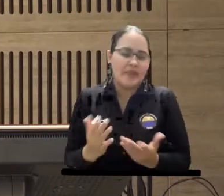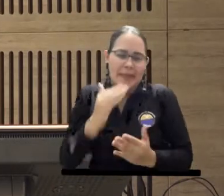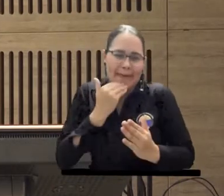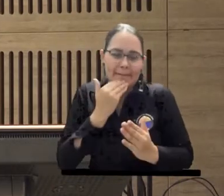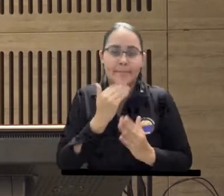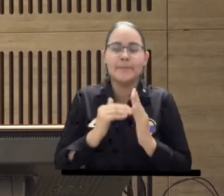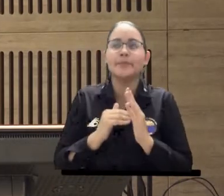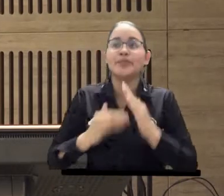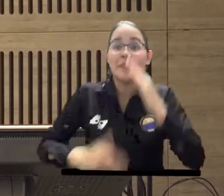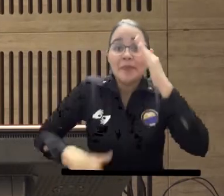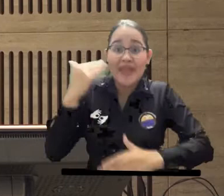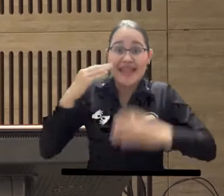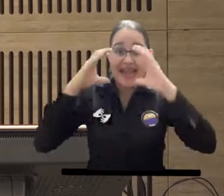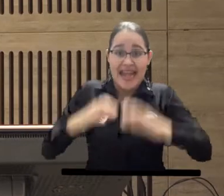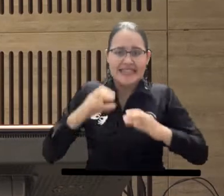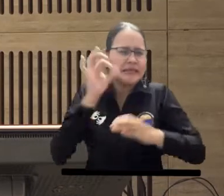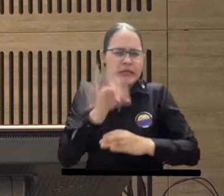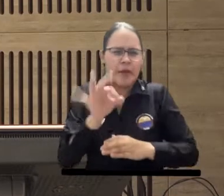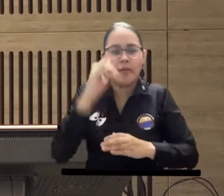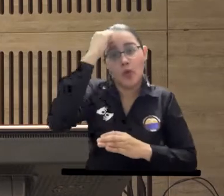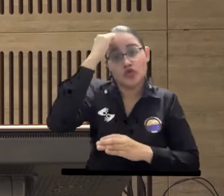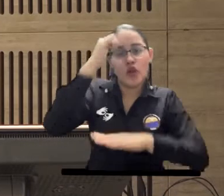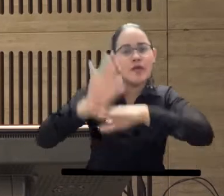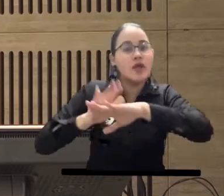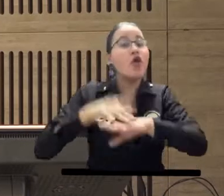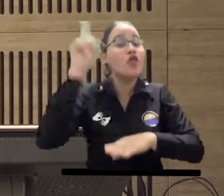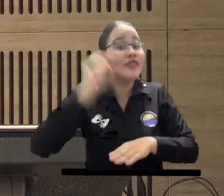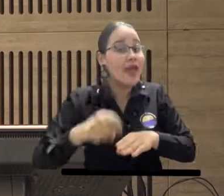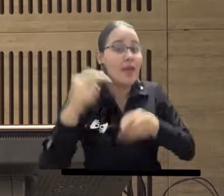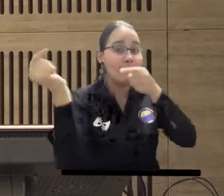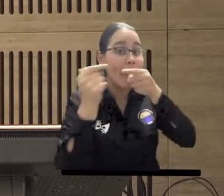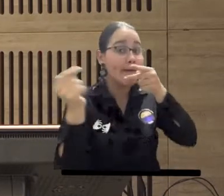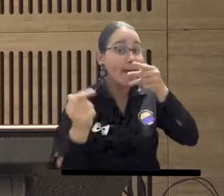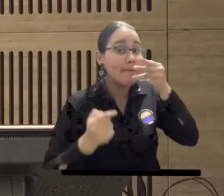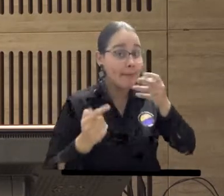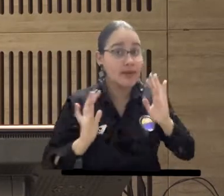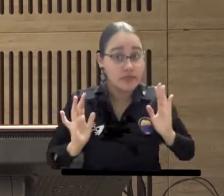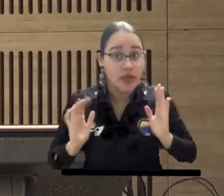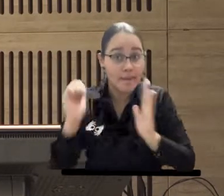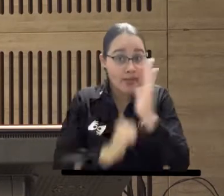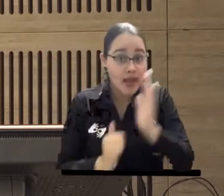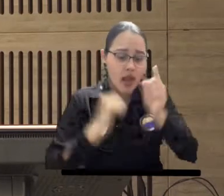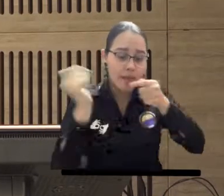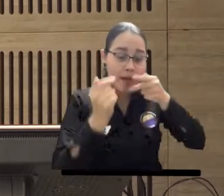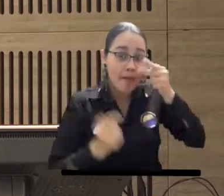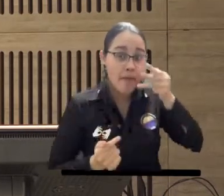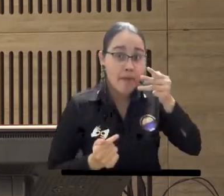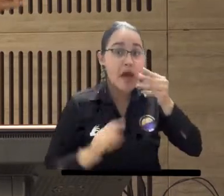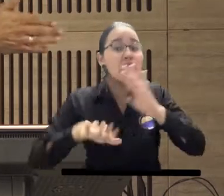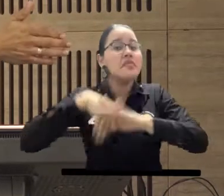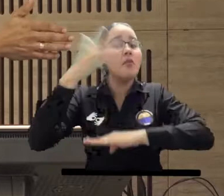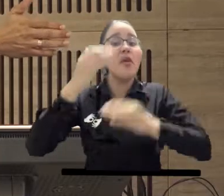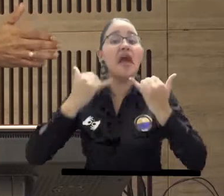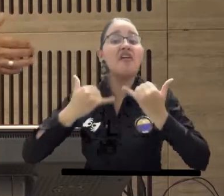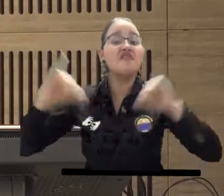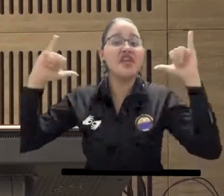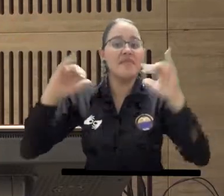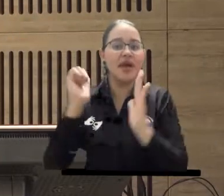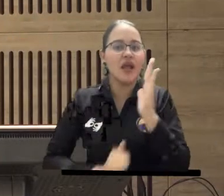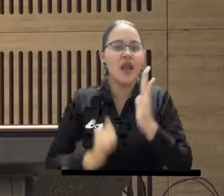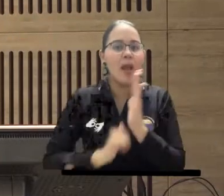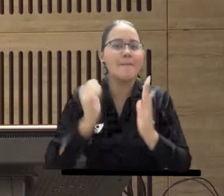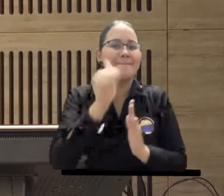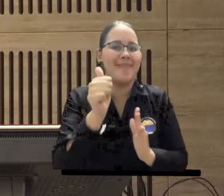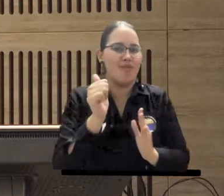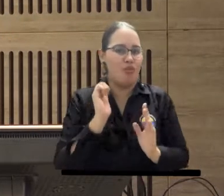propósito de este curso es que usted sea capaz de hacer esto, esto y esto. El mismo estudiante al finalizar el curso sabrá si fue capaz o no. Entonces no